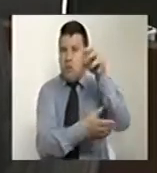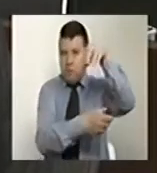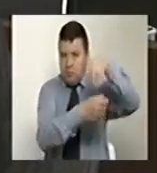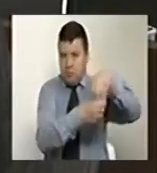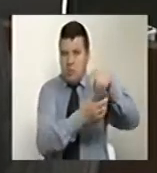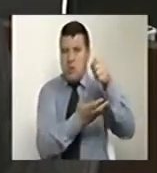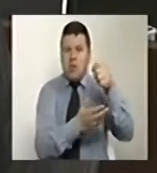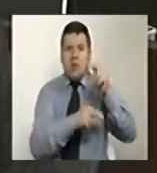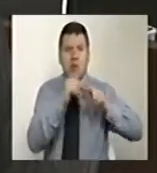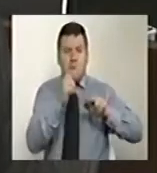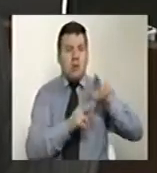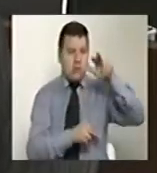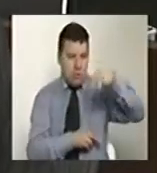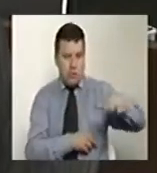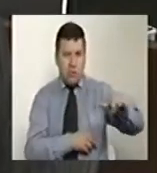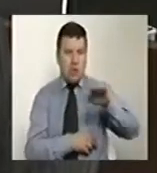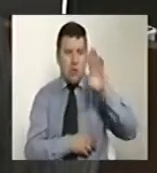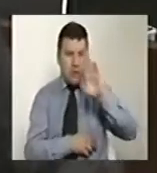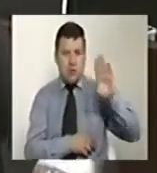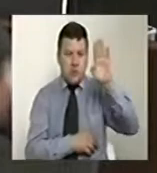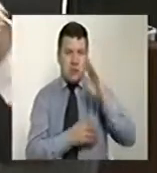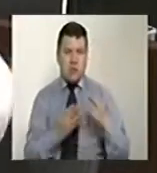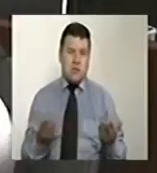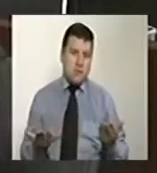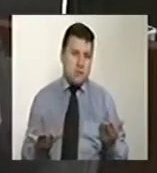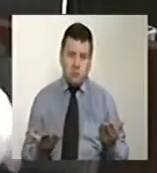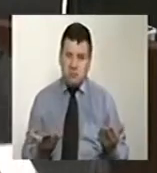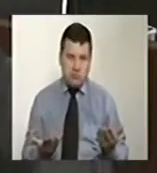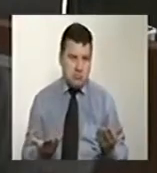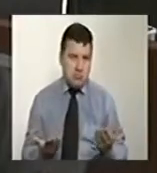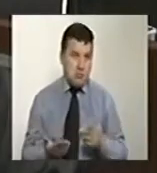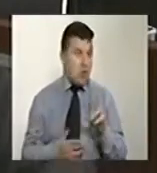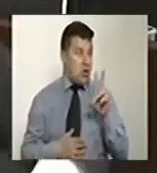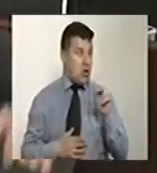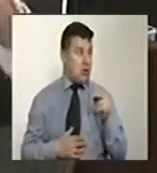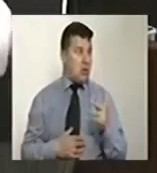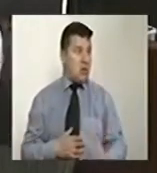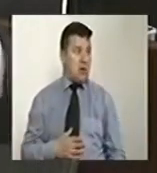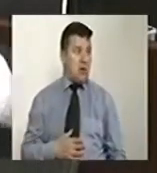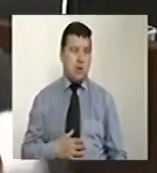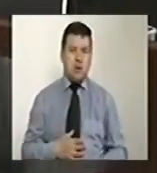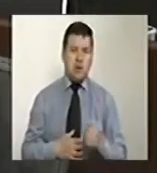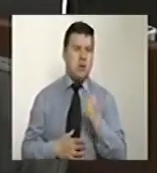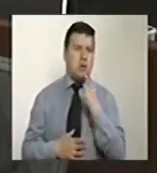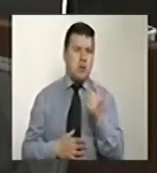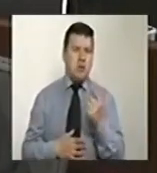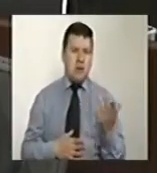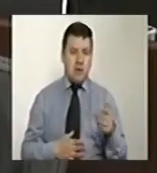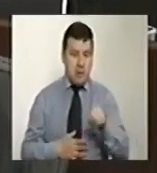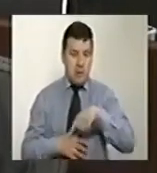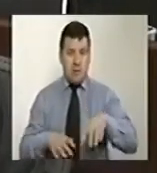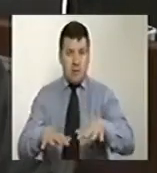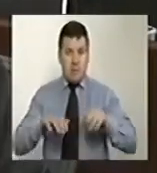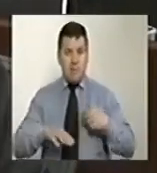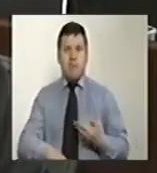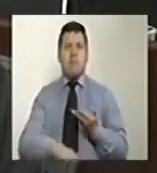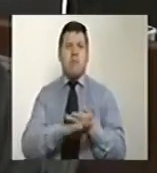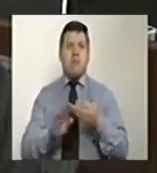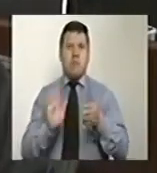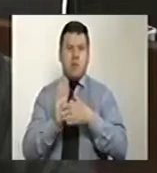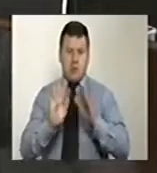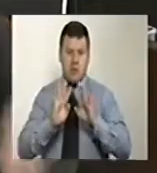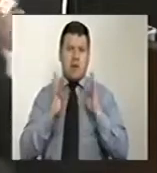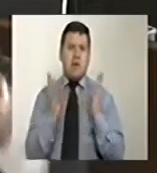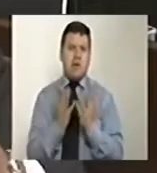para obras del plan vial departamental. Y no contento con ello. Aquí les pusimos en esta plenaria del